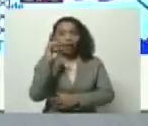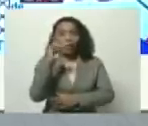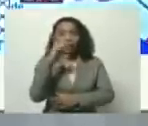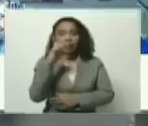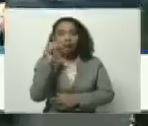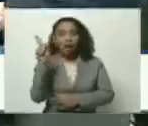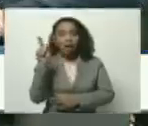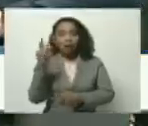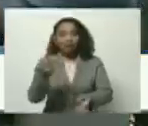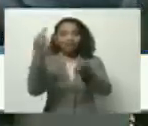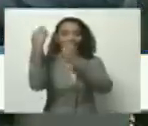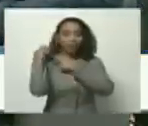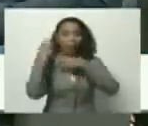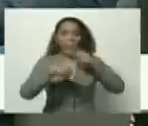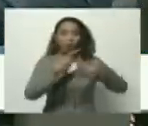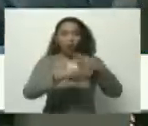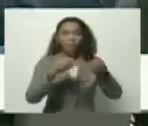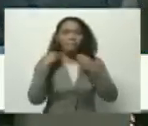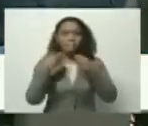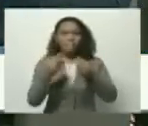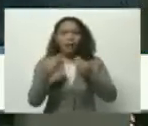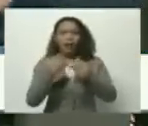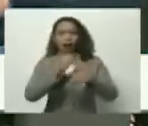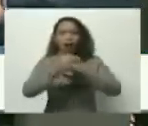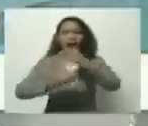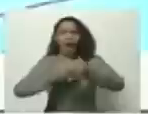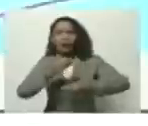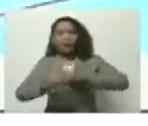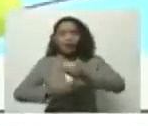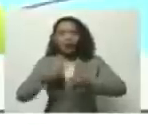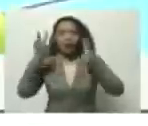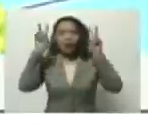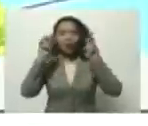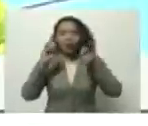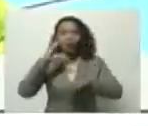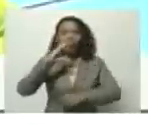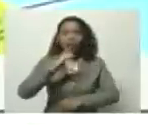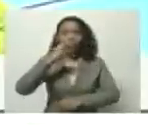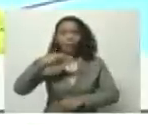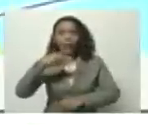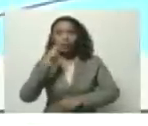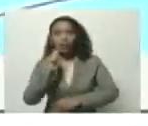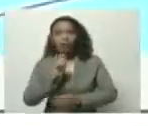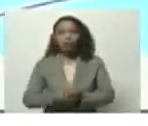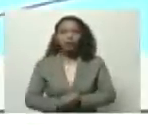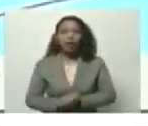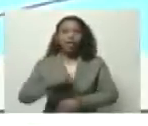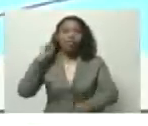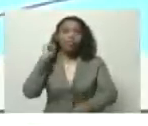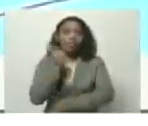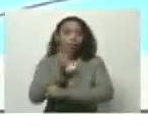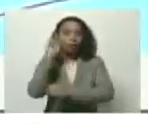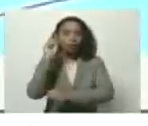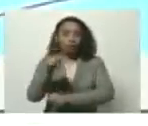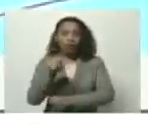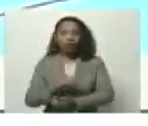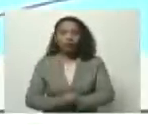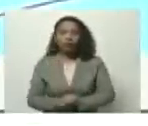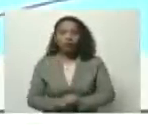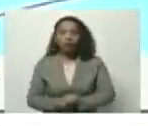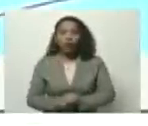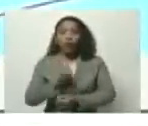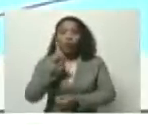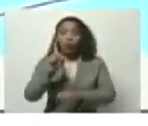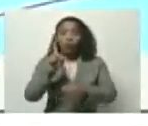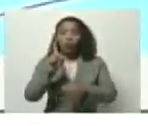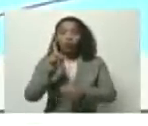promoción para conformar nuevos CPT. Debe también tener un rol